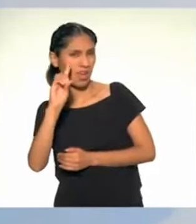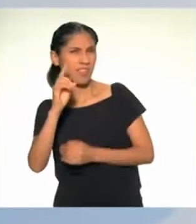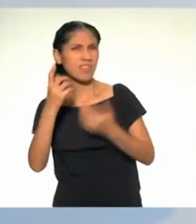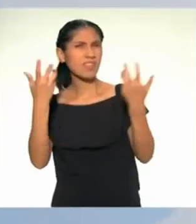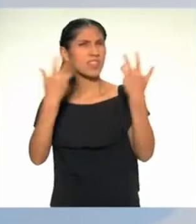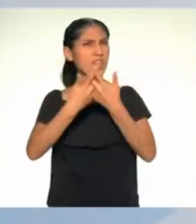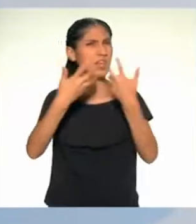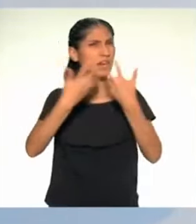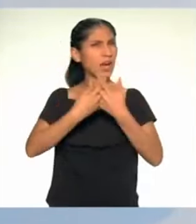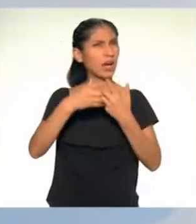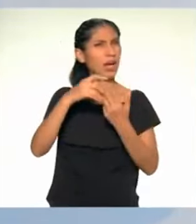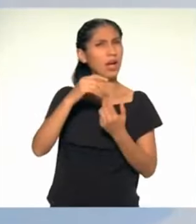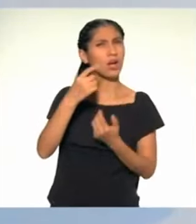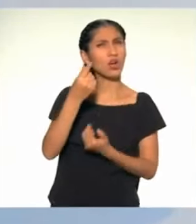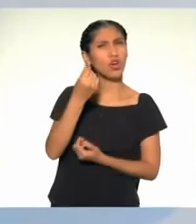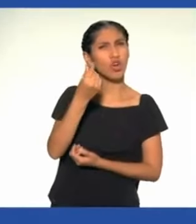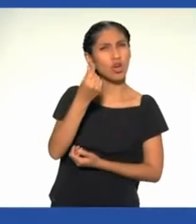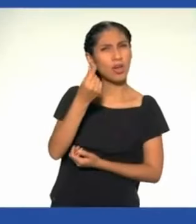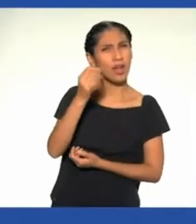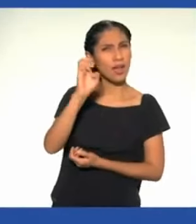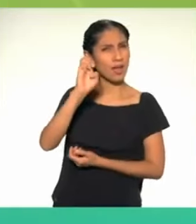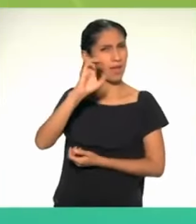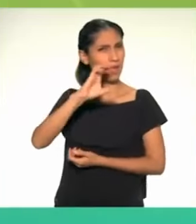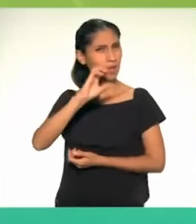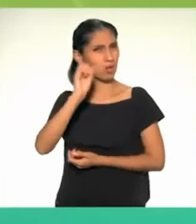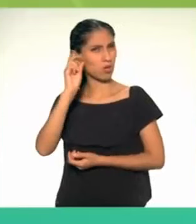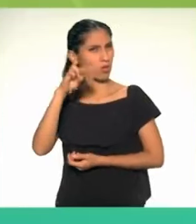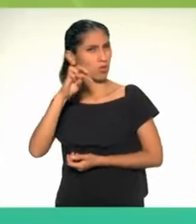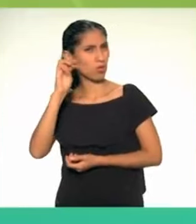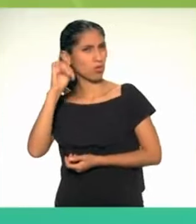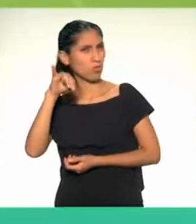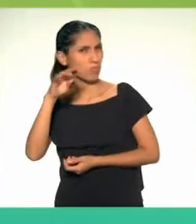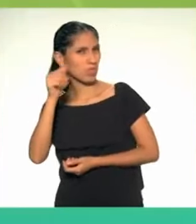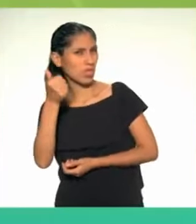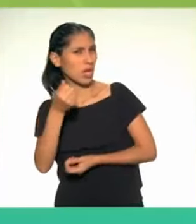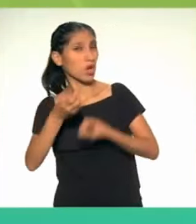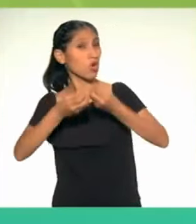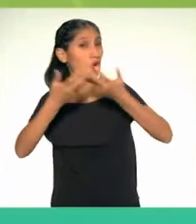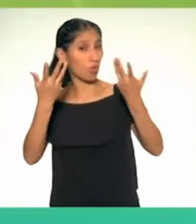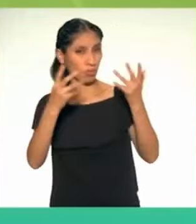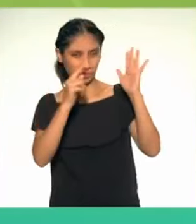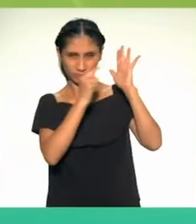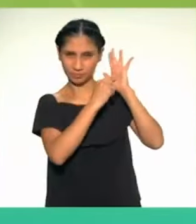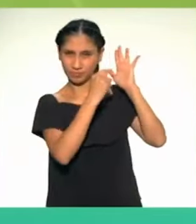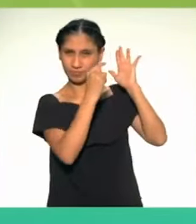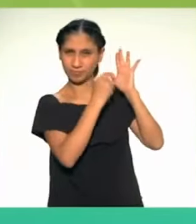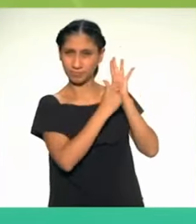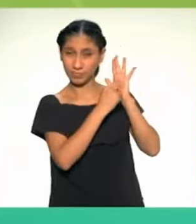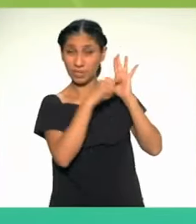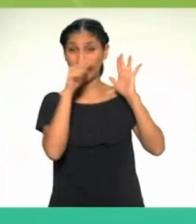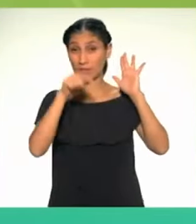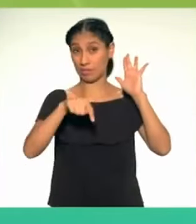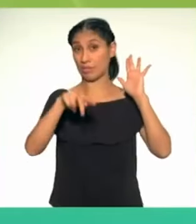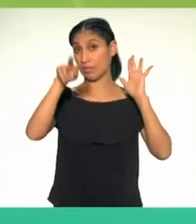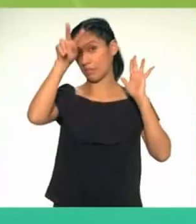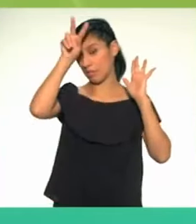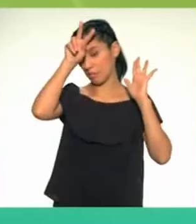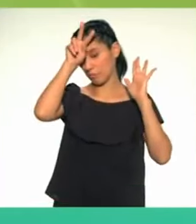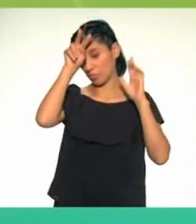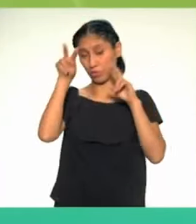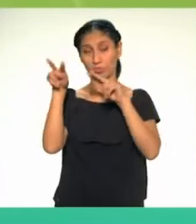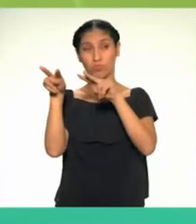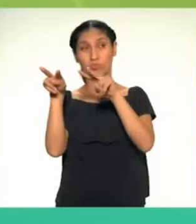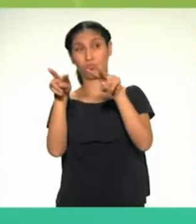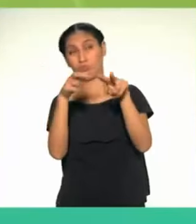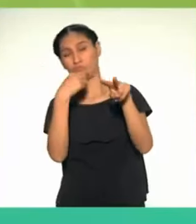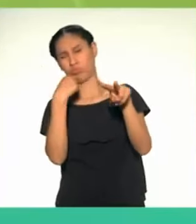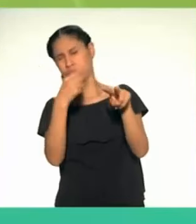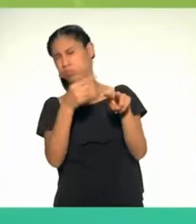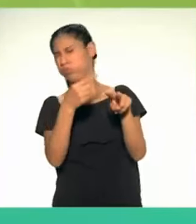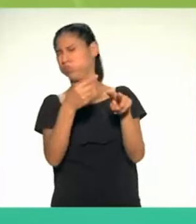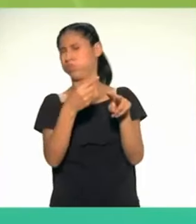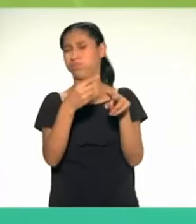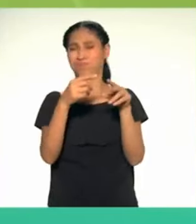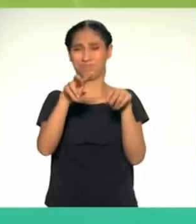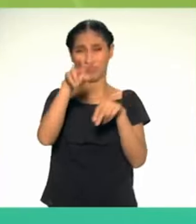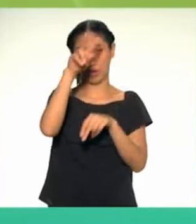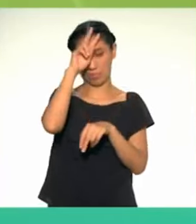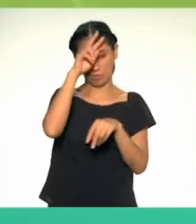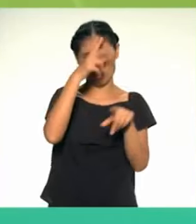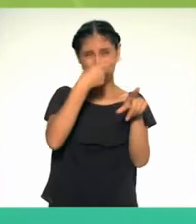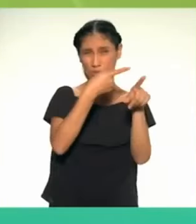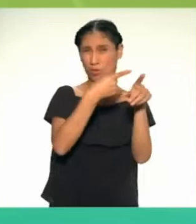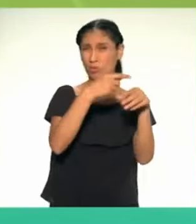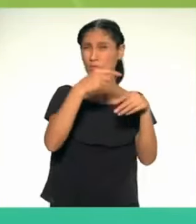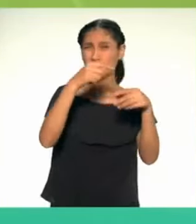¡Bugliana! ¿Anda por ahí? El Perú es reconocido como un país megadiverso. Eso significa que